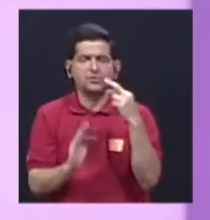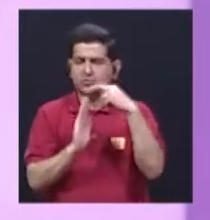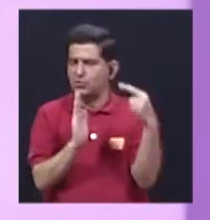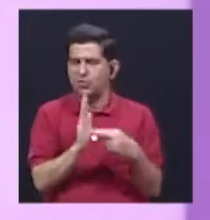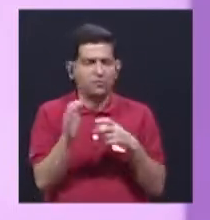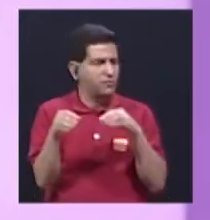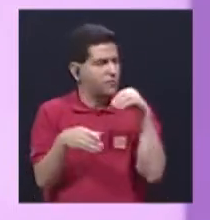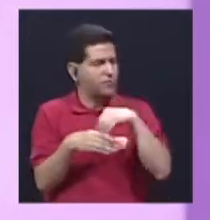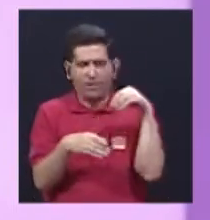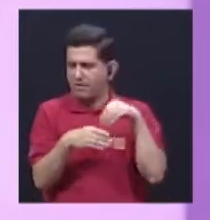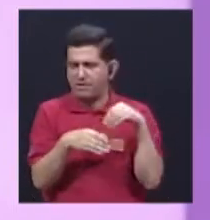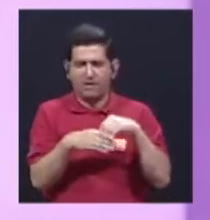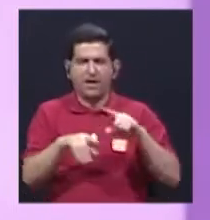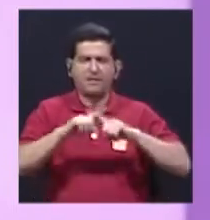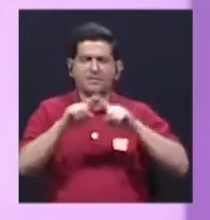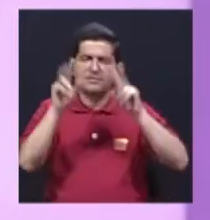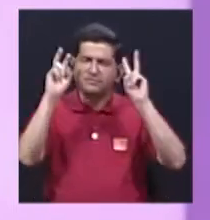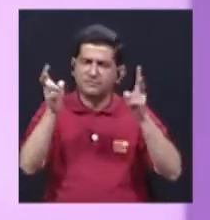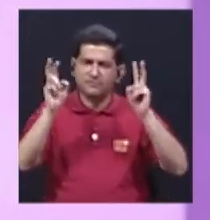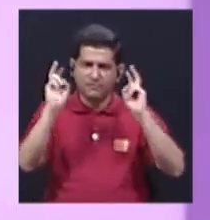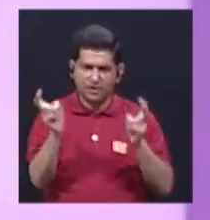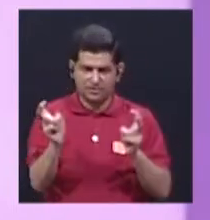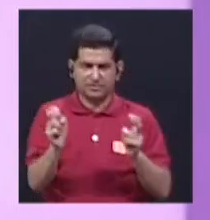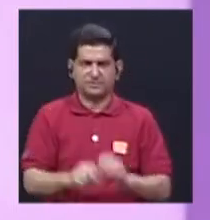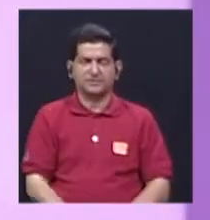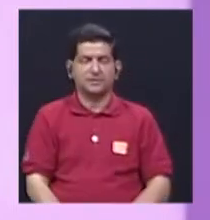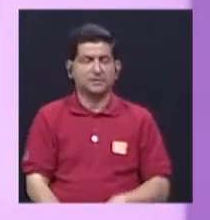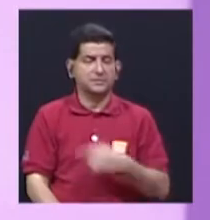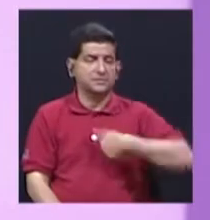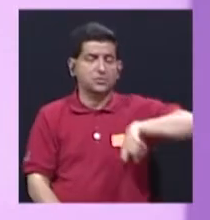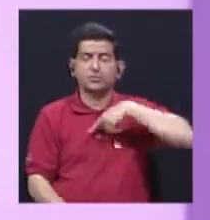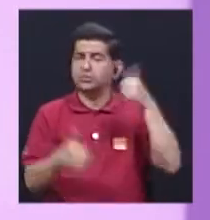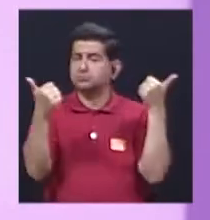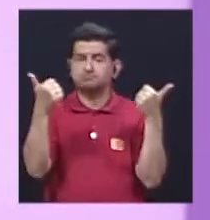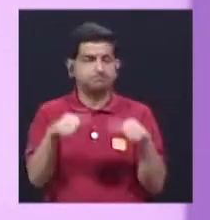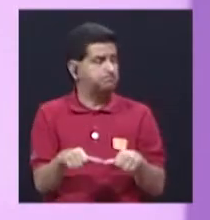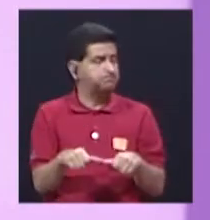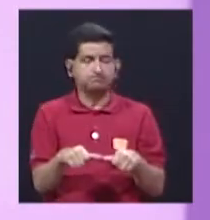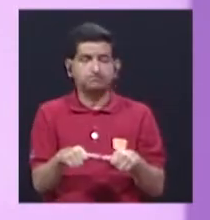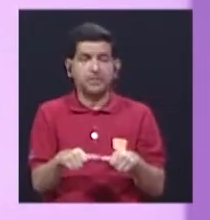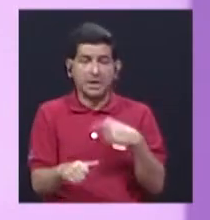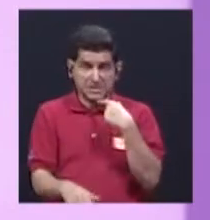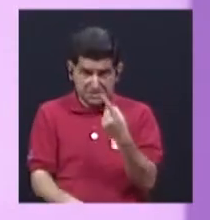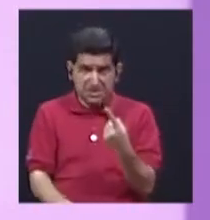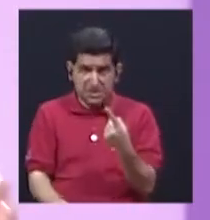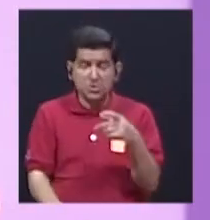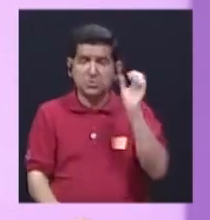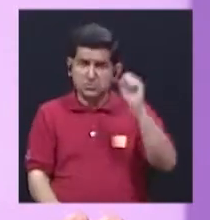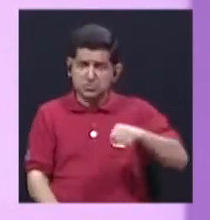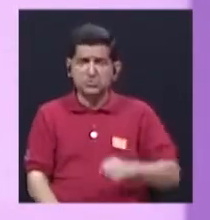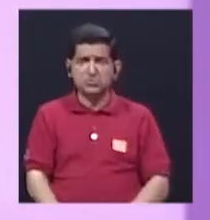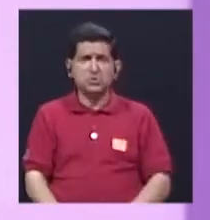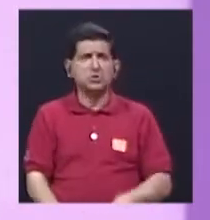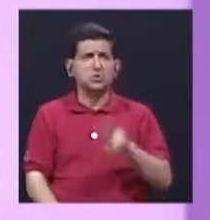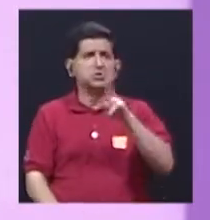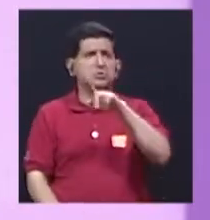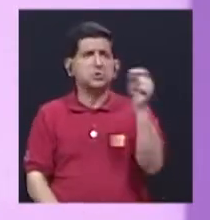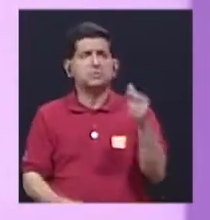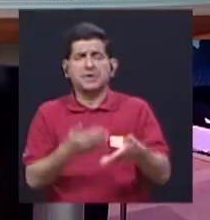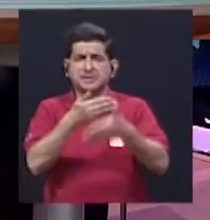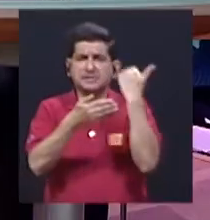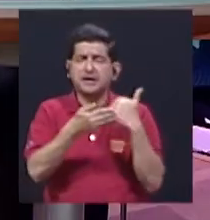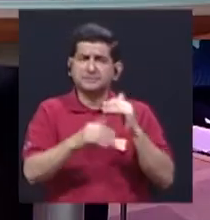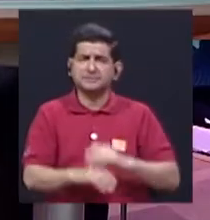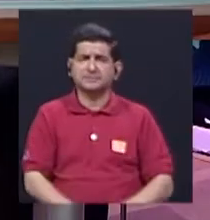de contenidos, sino que tenía varios temas en los cuales no estábamos de acuerdo. Y eso se dijo. Y se dijo hace un par de meses, digamos.